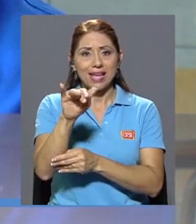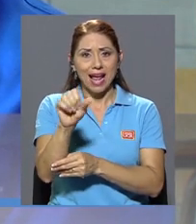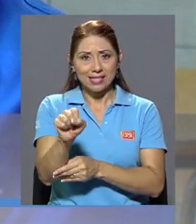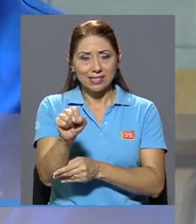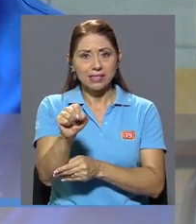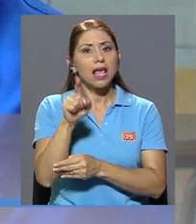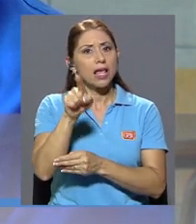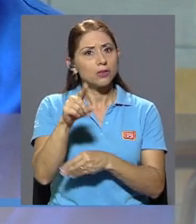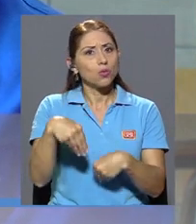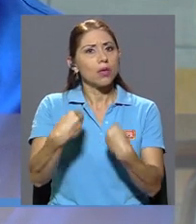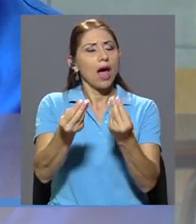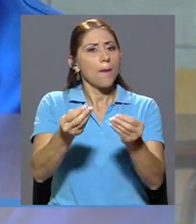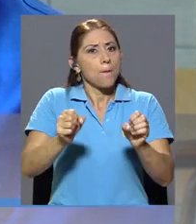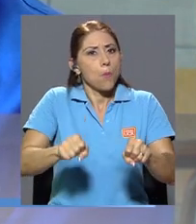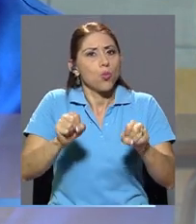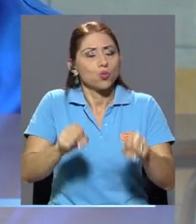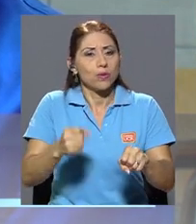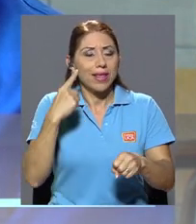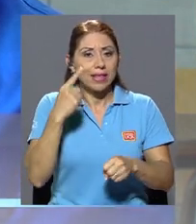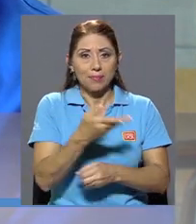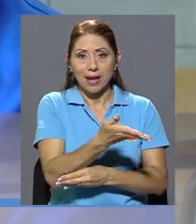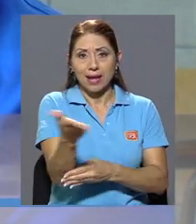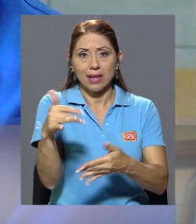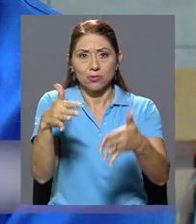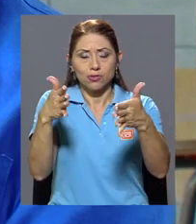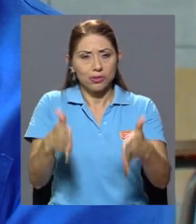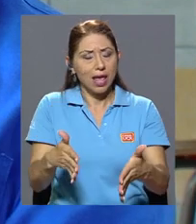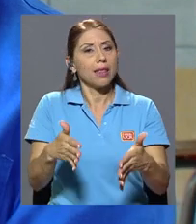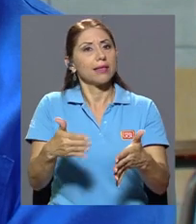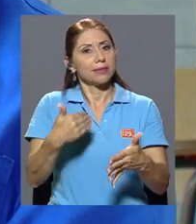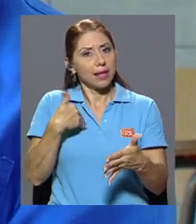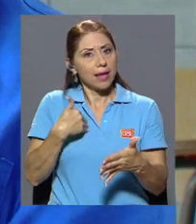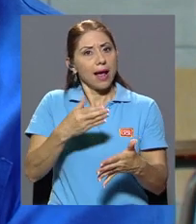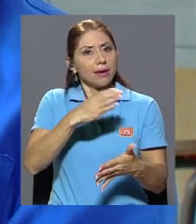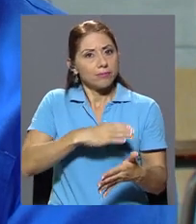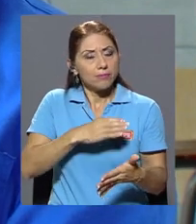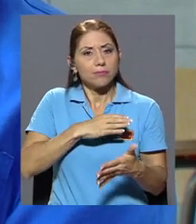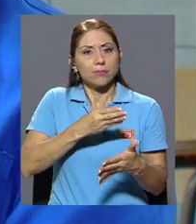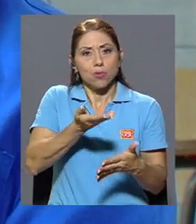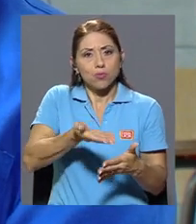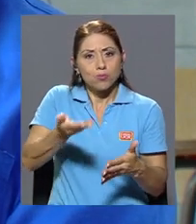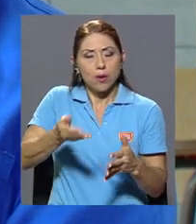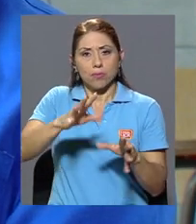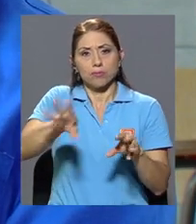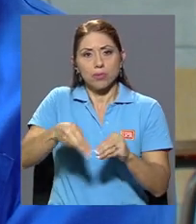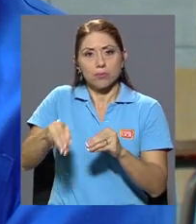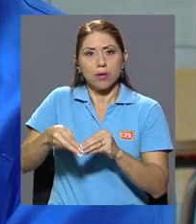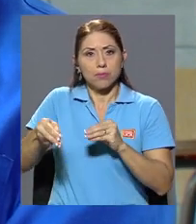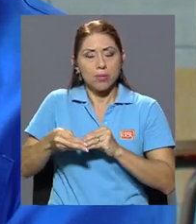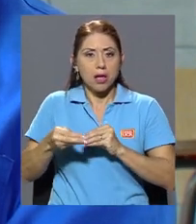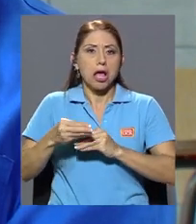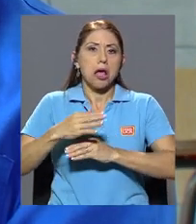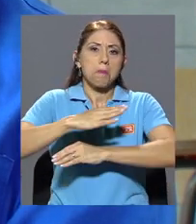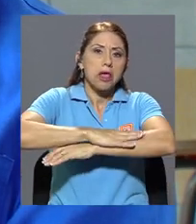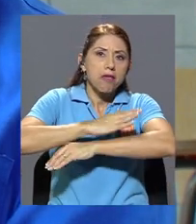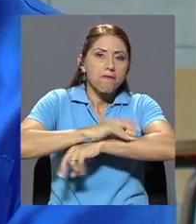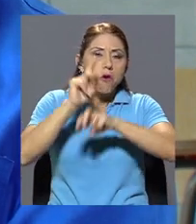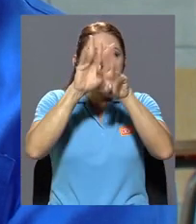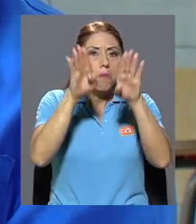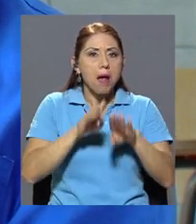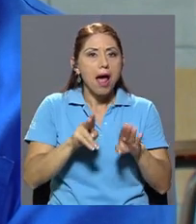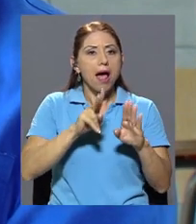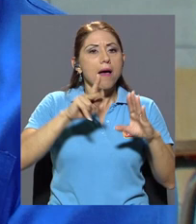brinda posibilidades enormes para que los estudiantes tengan complementos, tanto en plataforma de video,